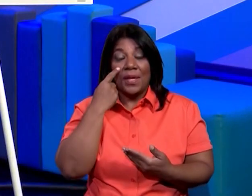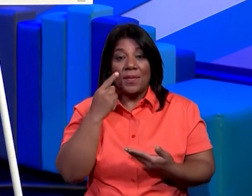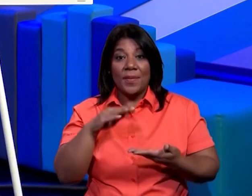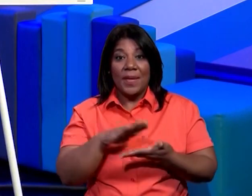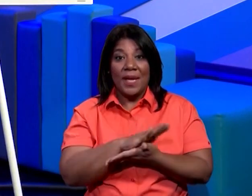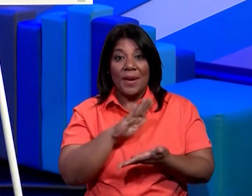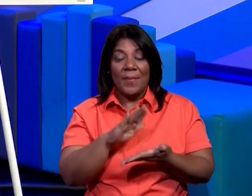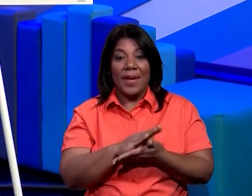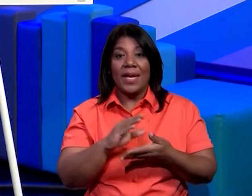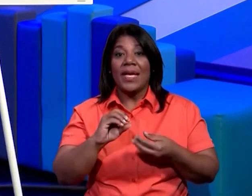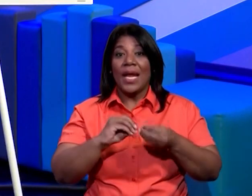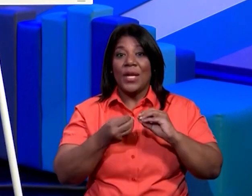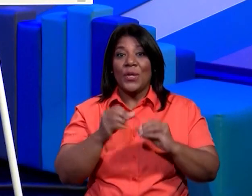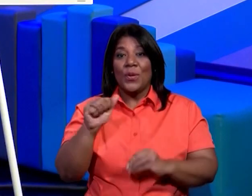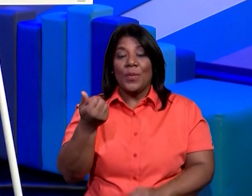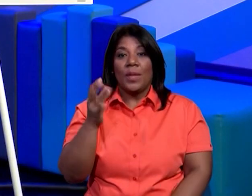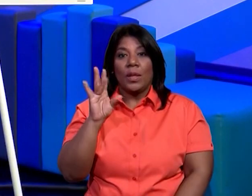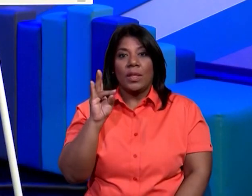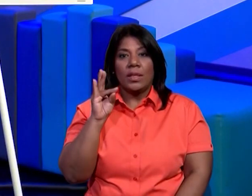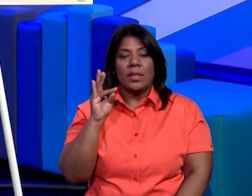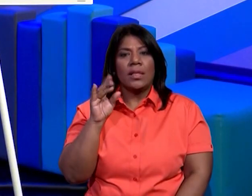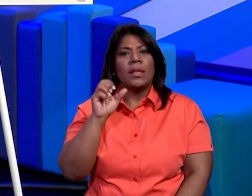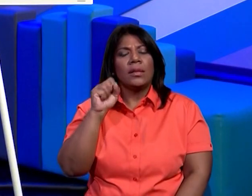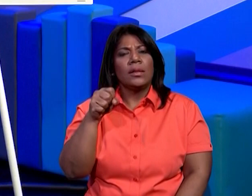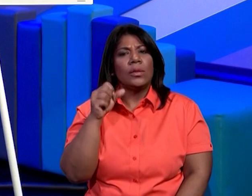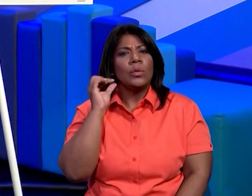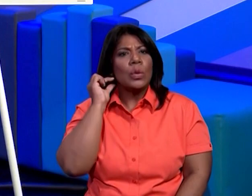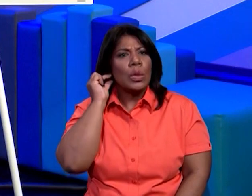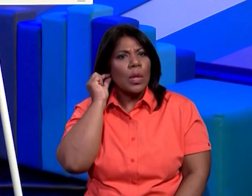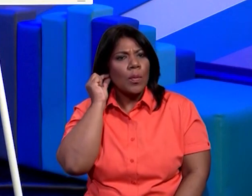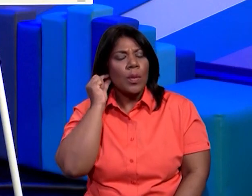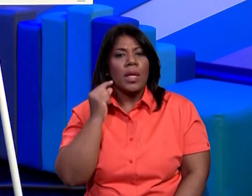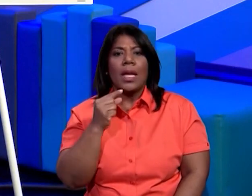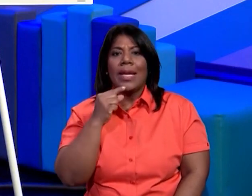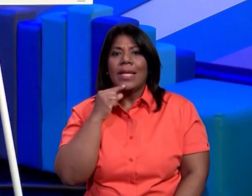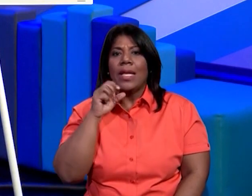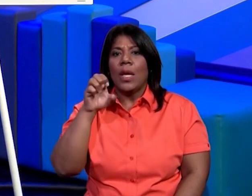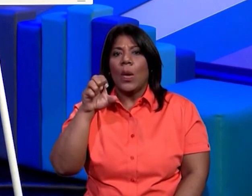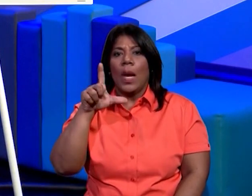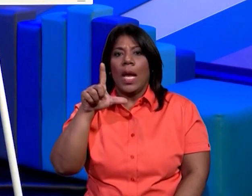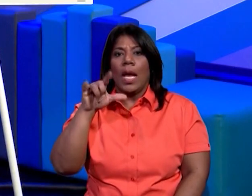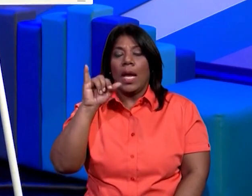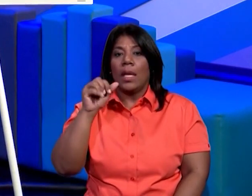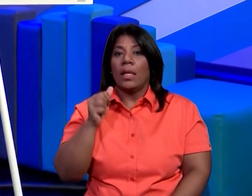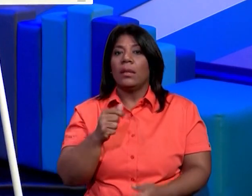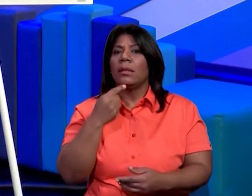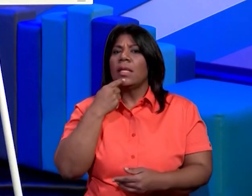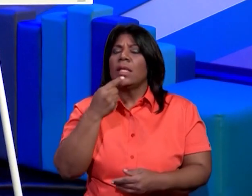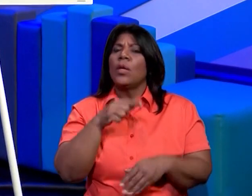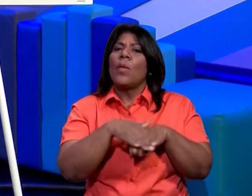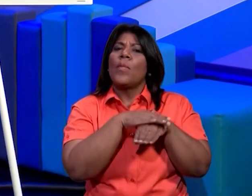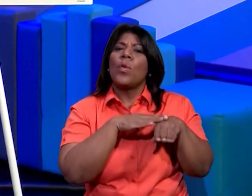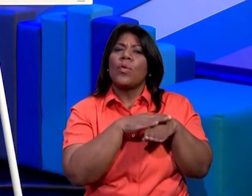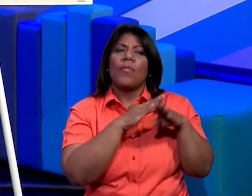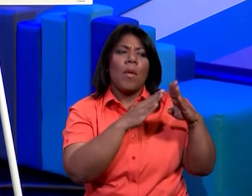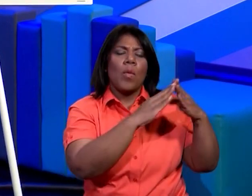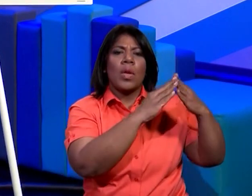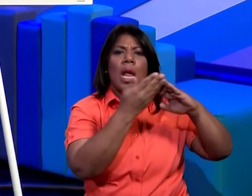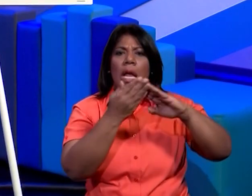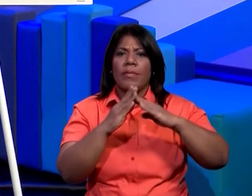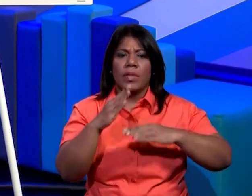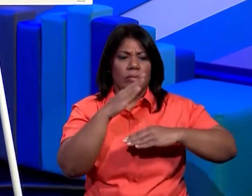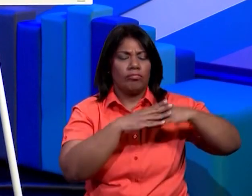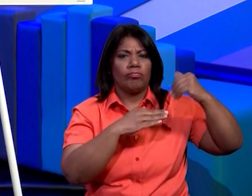página 17 y habla de una señora la señora el y le pidió ayuda a su vecino el señor jorge que era constructor